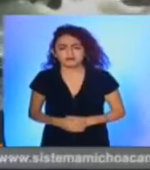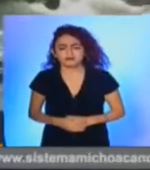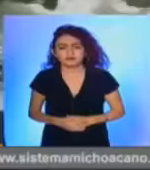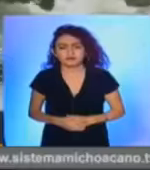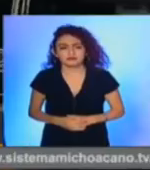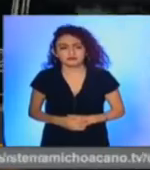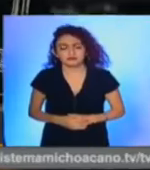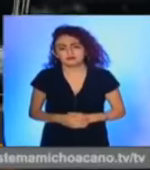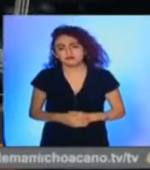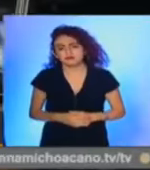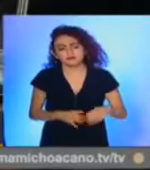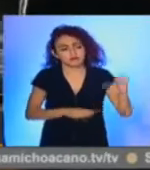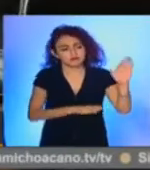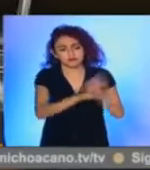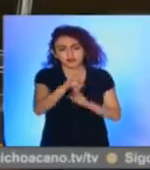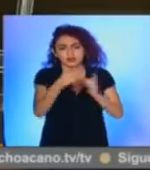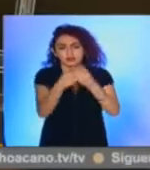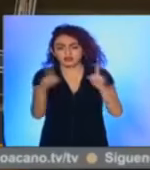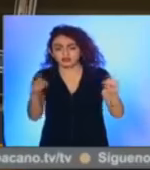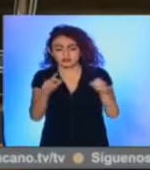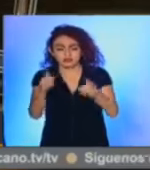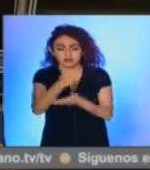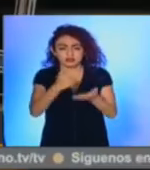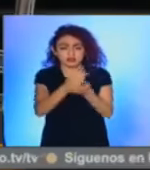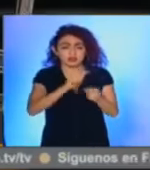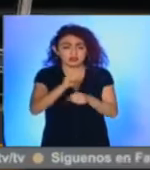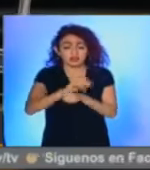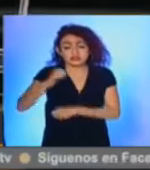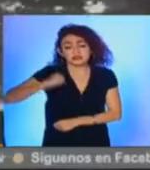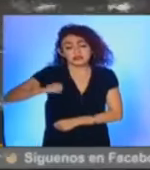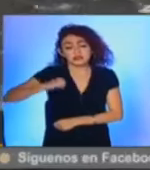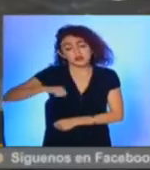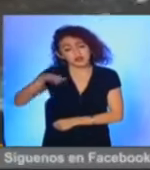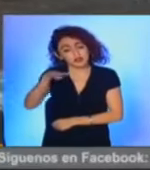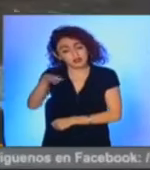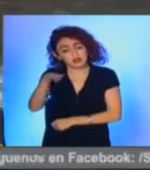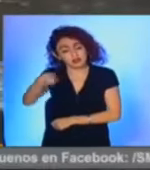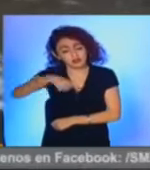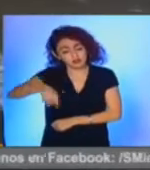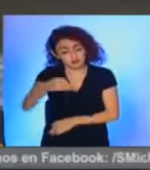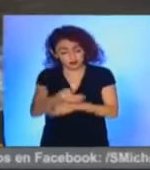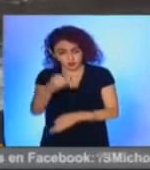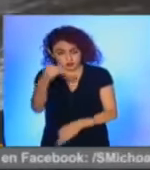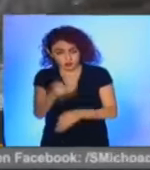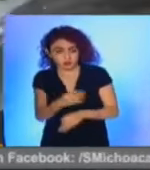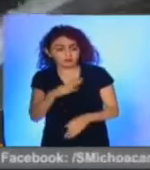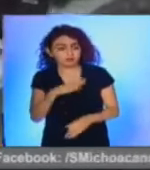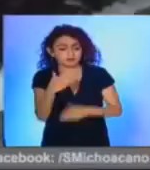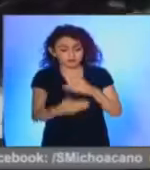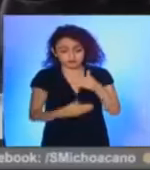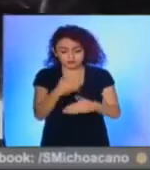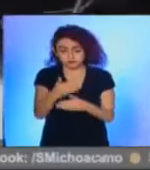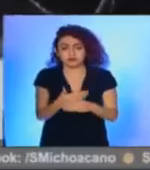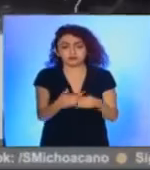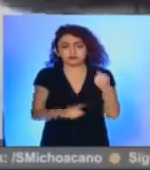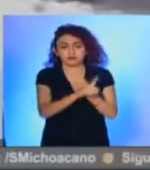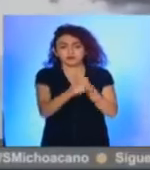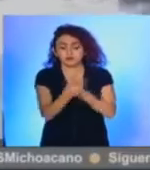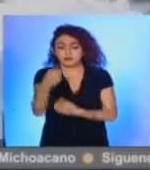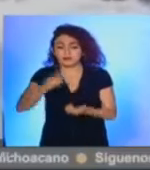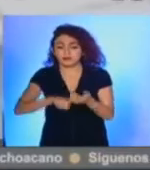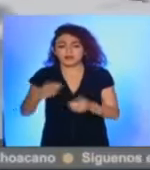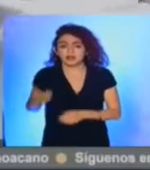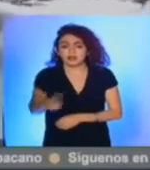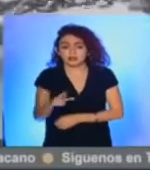detonó el desarrollo de la ciudad de Europa durante el siglo XIX. En la actualidad, existe un proceso de afectación en el río